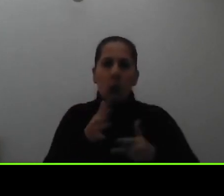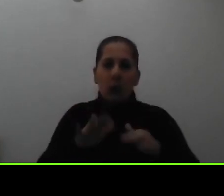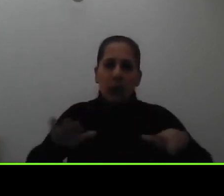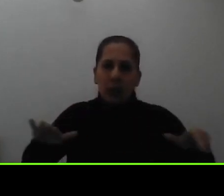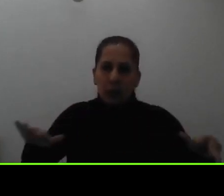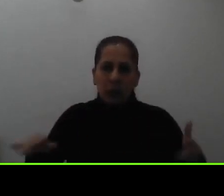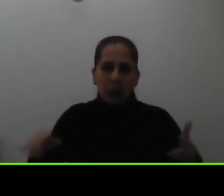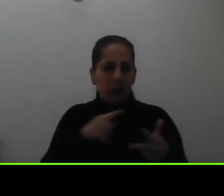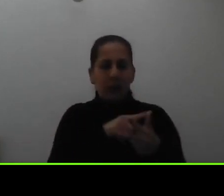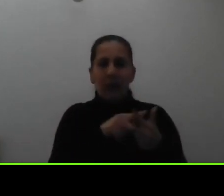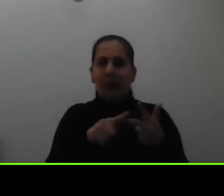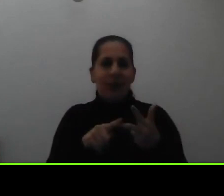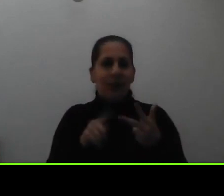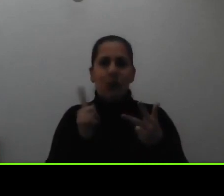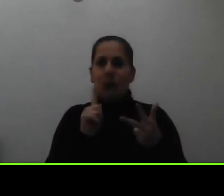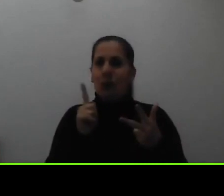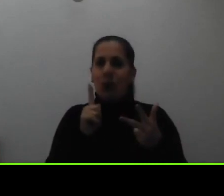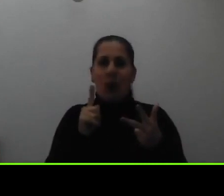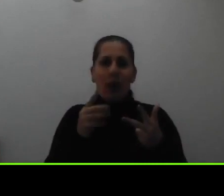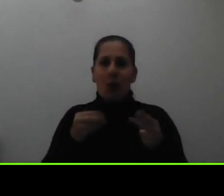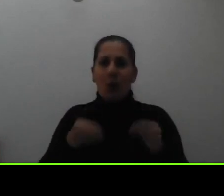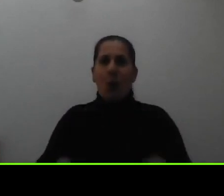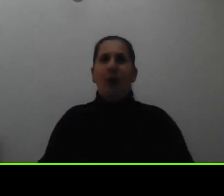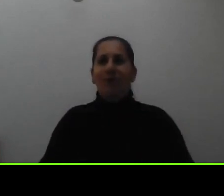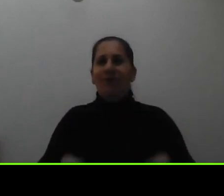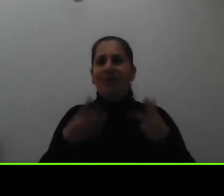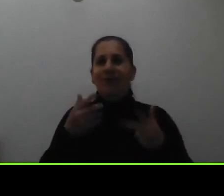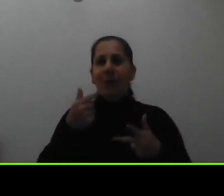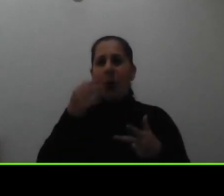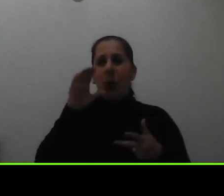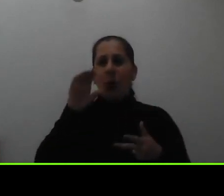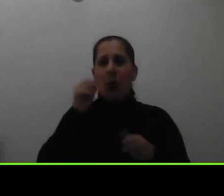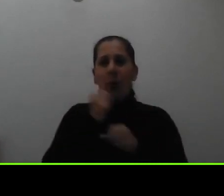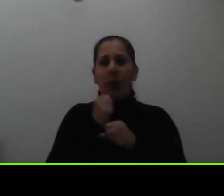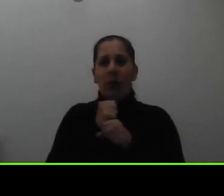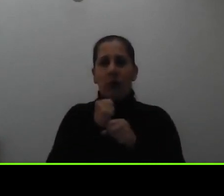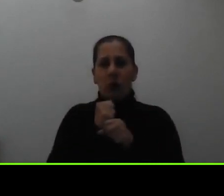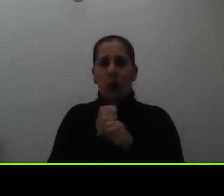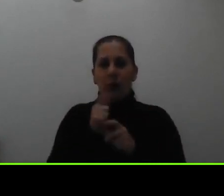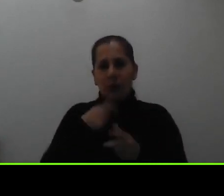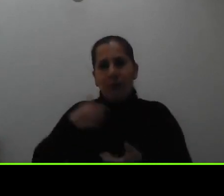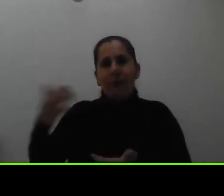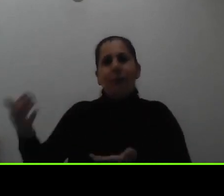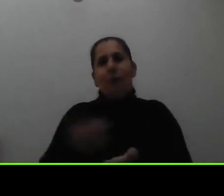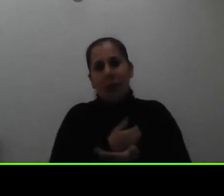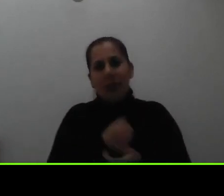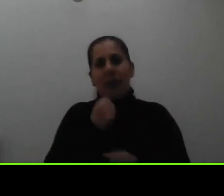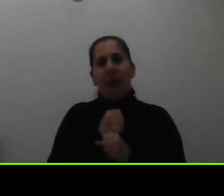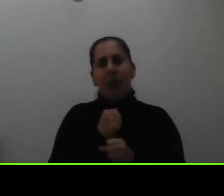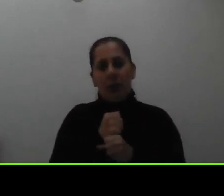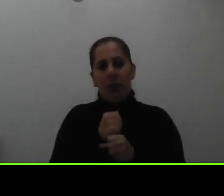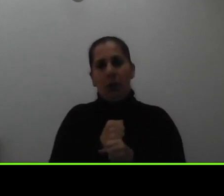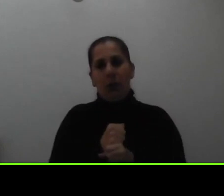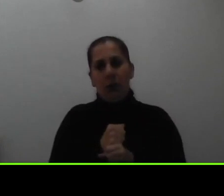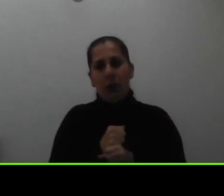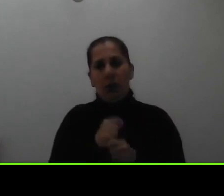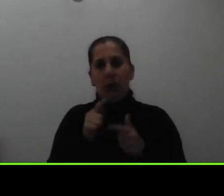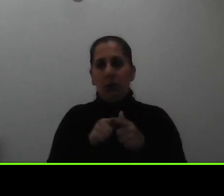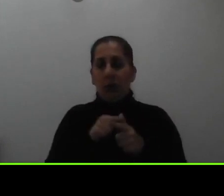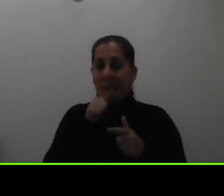gasto de operación por llamarle así sino que es su fuerza de trabajo ¿verdad? entonces en ese caso